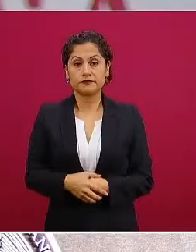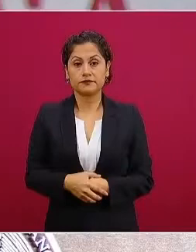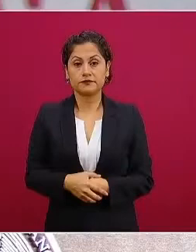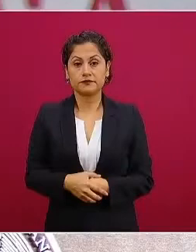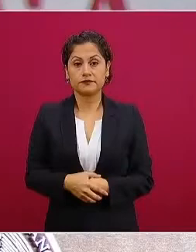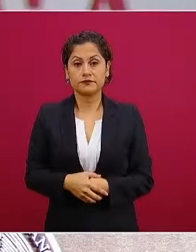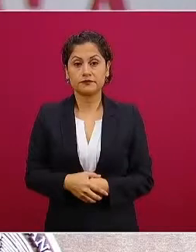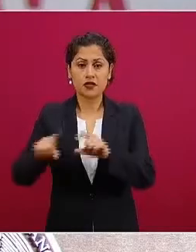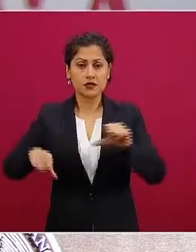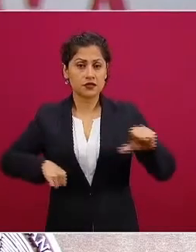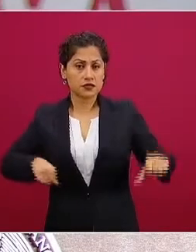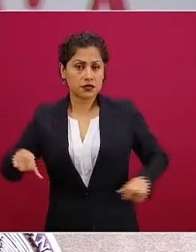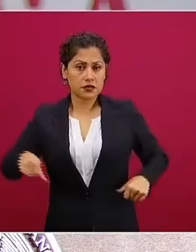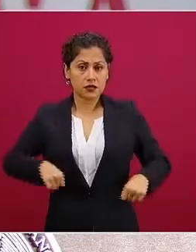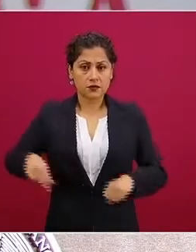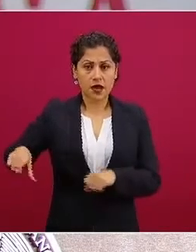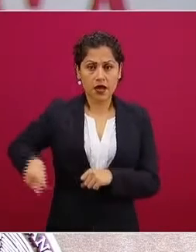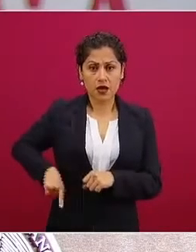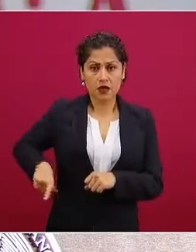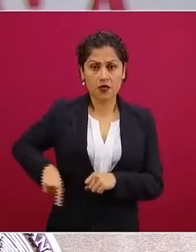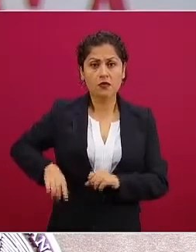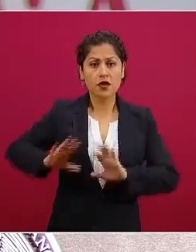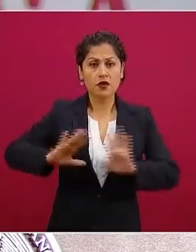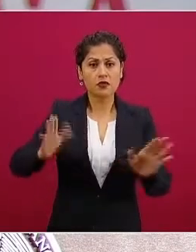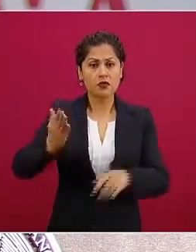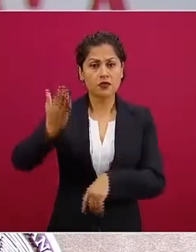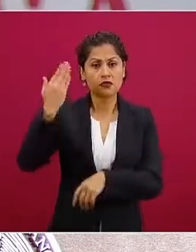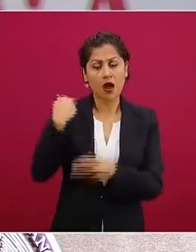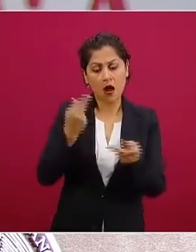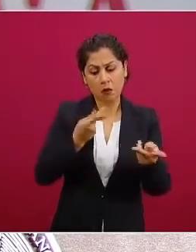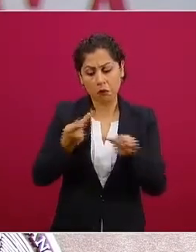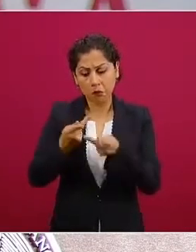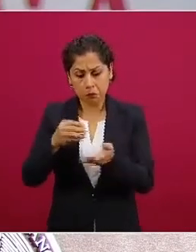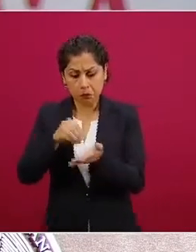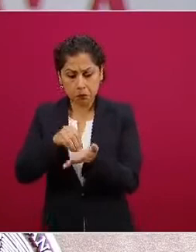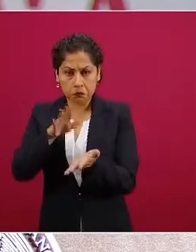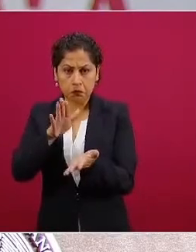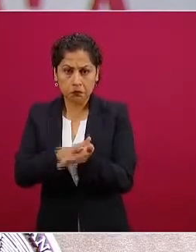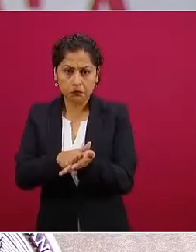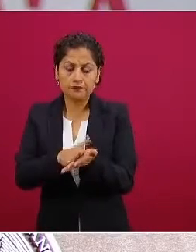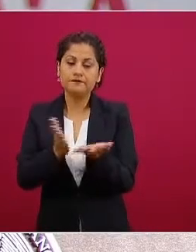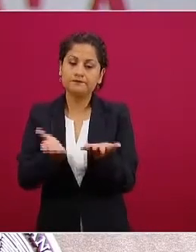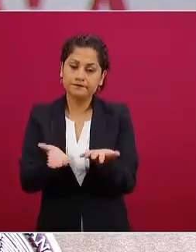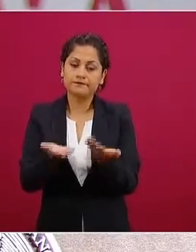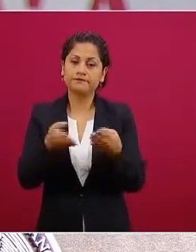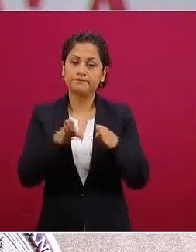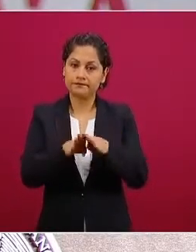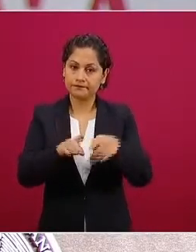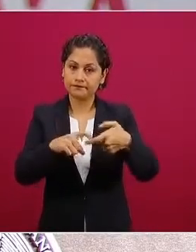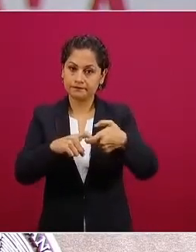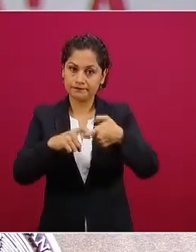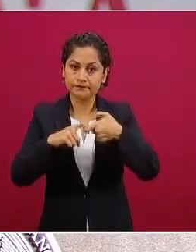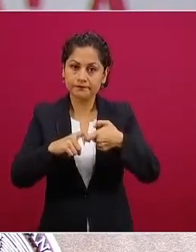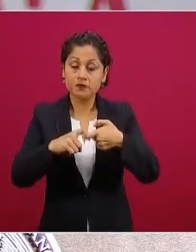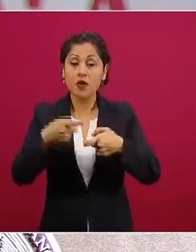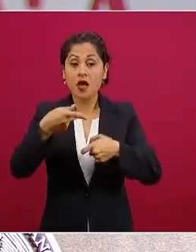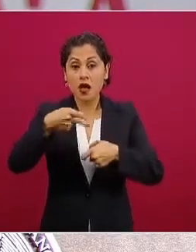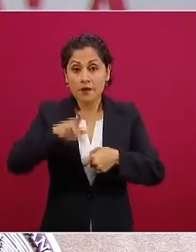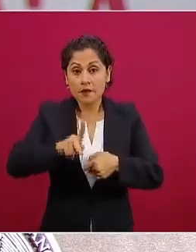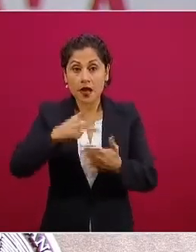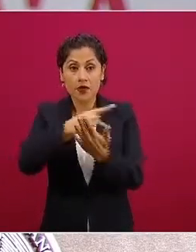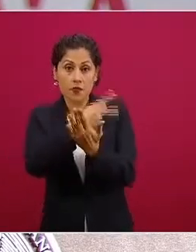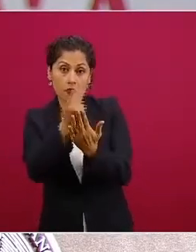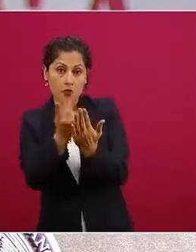gobierno con excepción de los siguientes programas prioritarios.